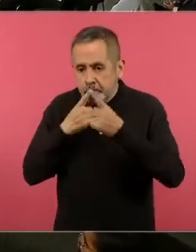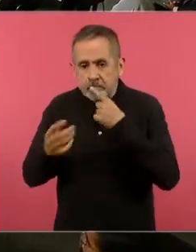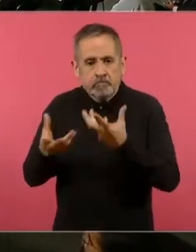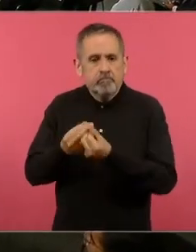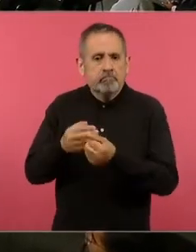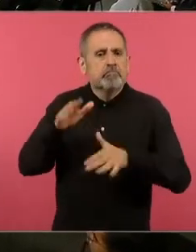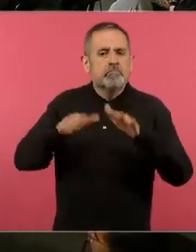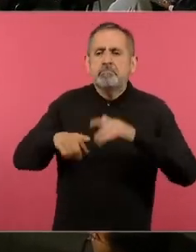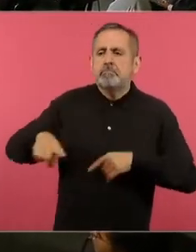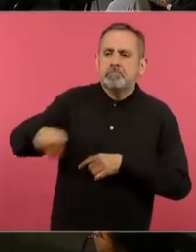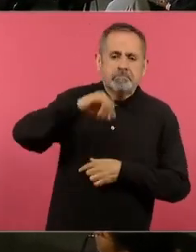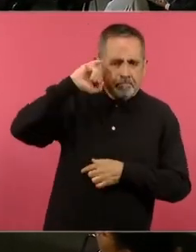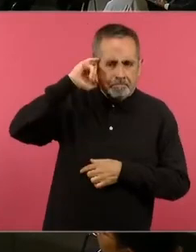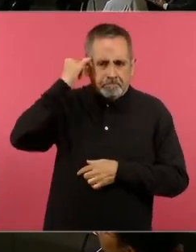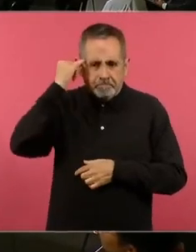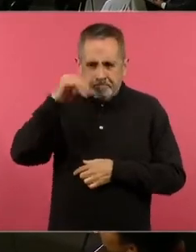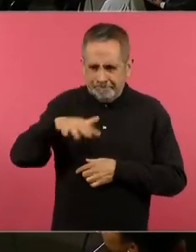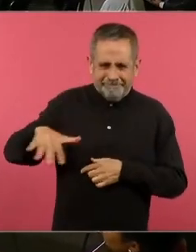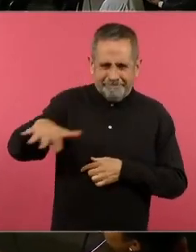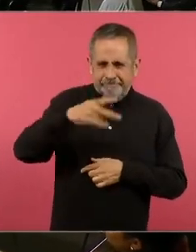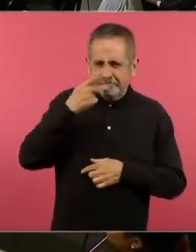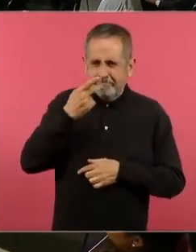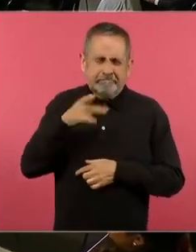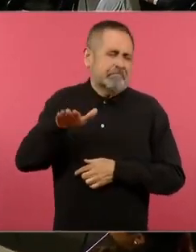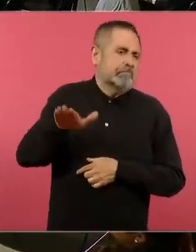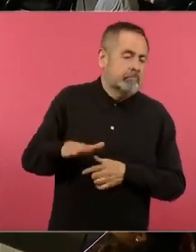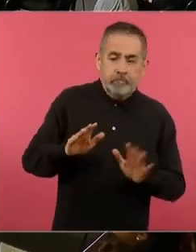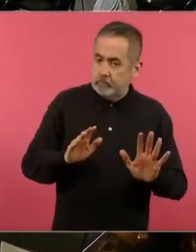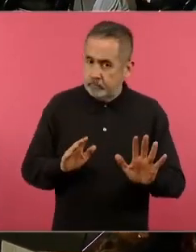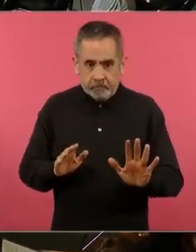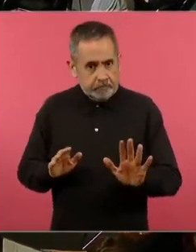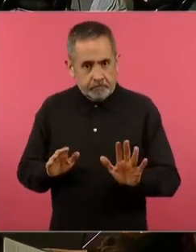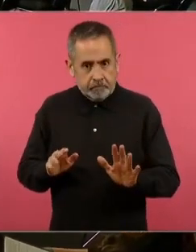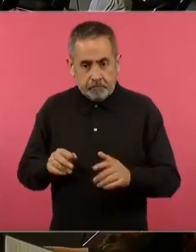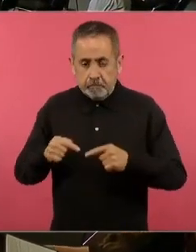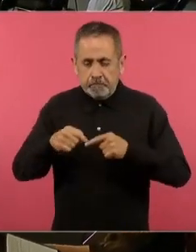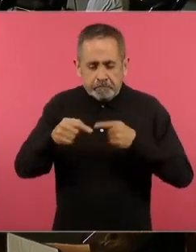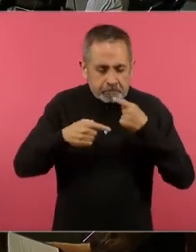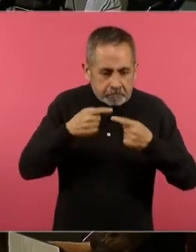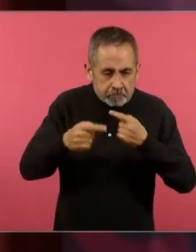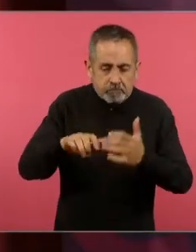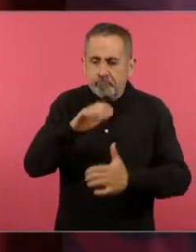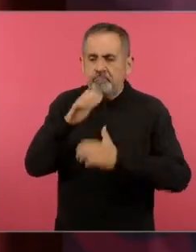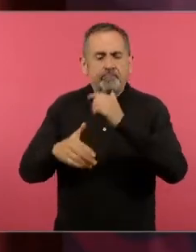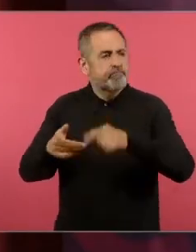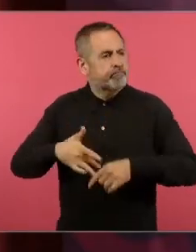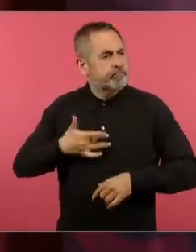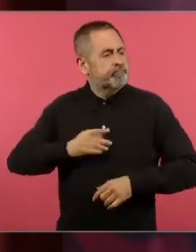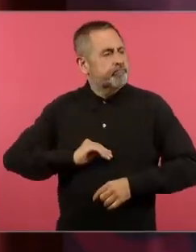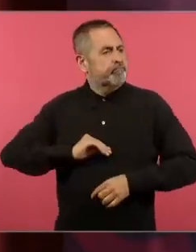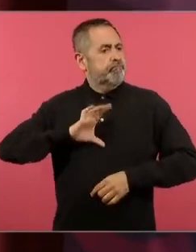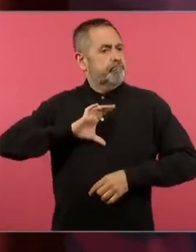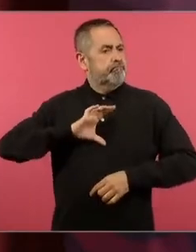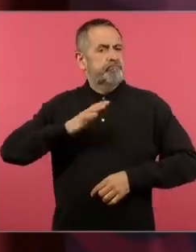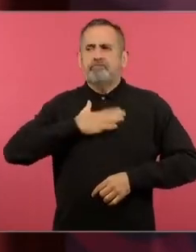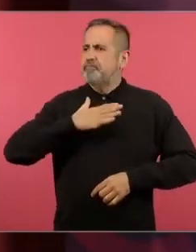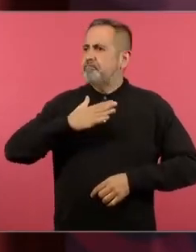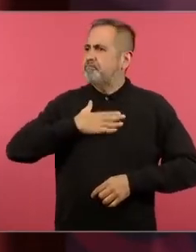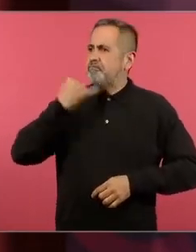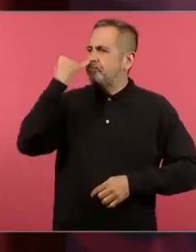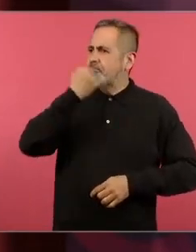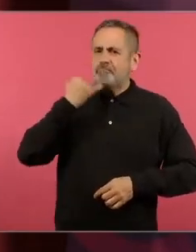que hablan una lengua indígena pues son menos pero a lo mejor cuando terminaron el proyecto resulta que recuperan que es algo